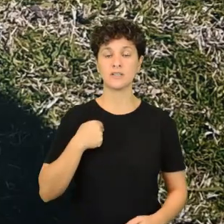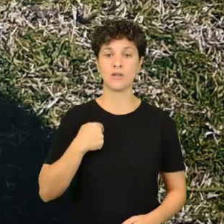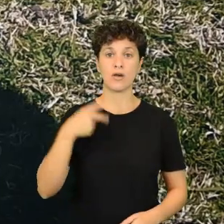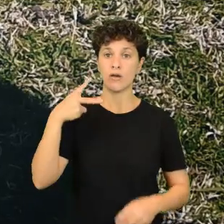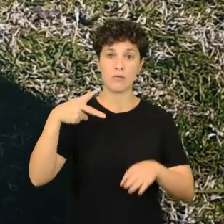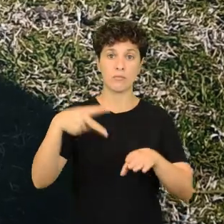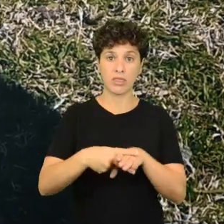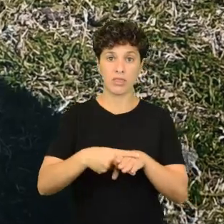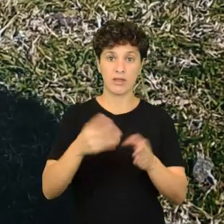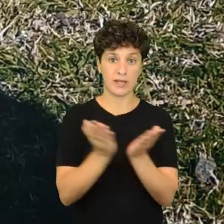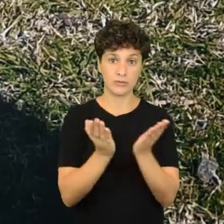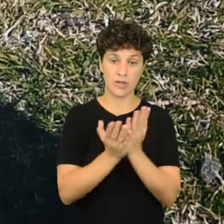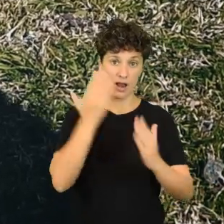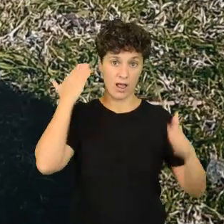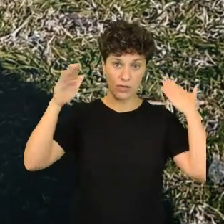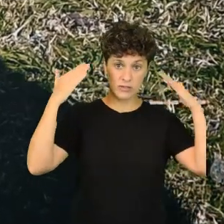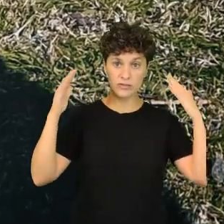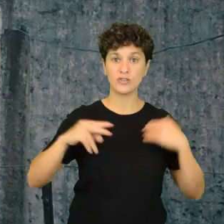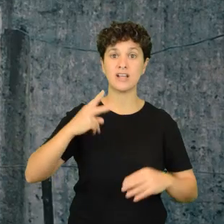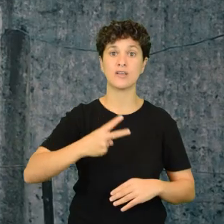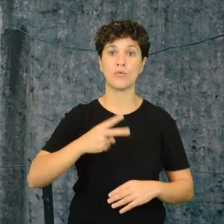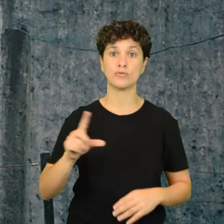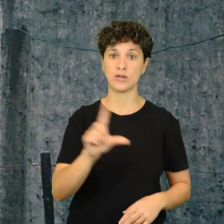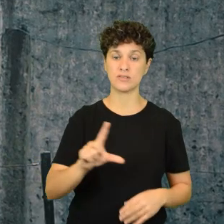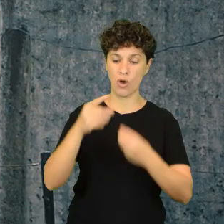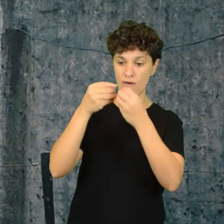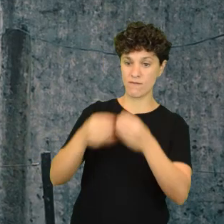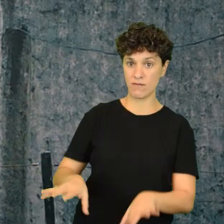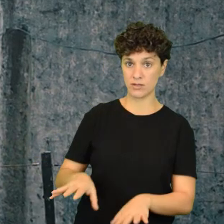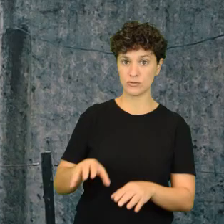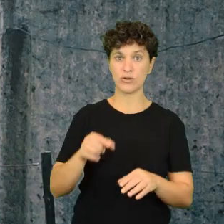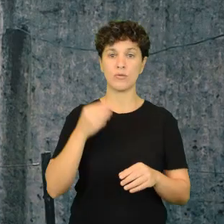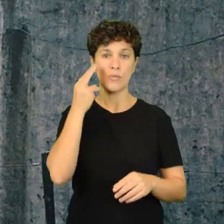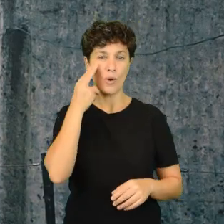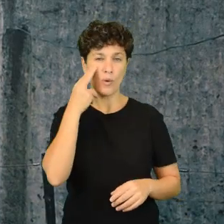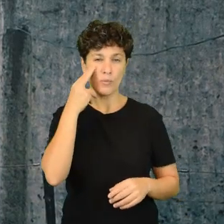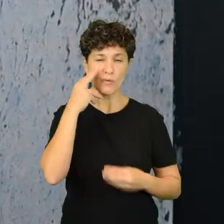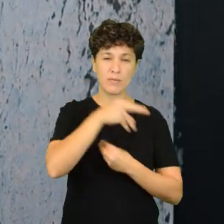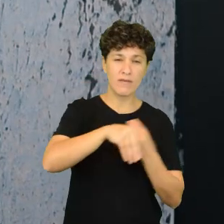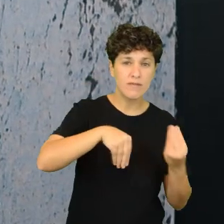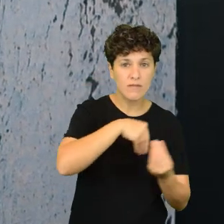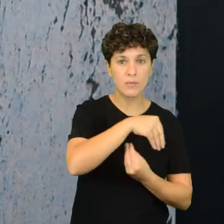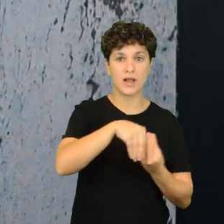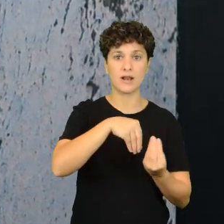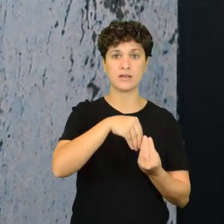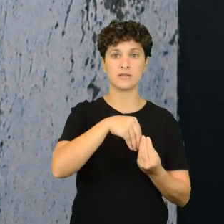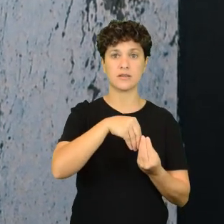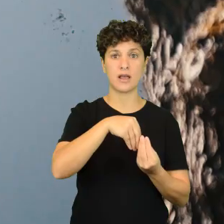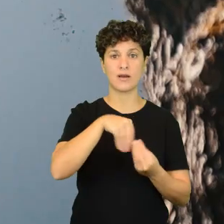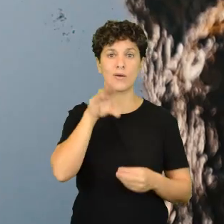cuando era adolescente, hice hasta segundo al liceo y abandoné por problemas y familiares. O